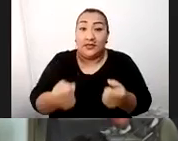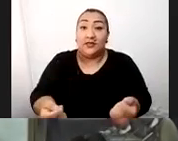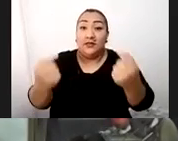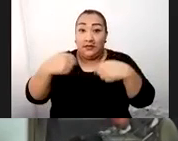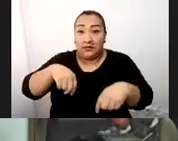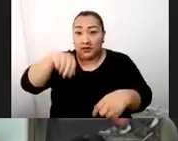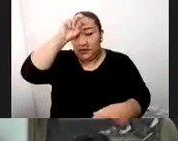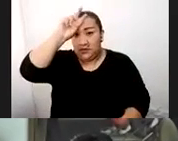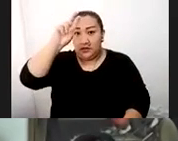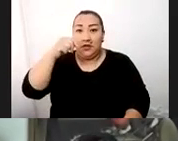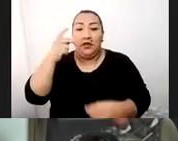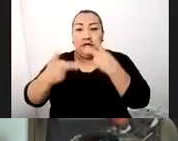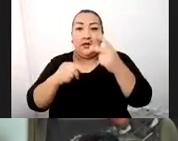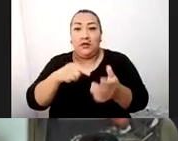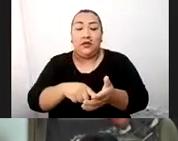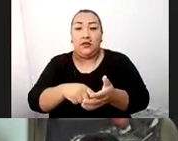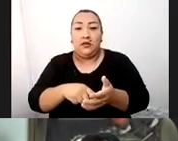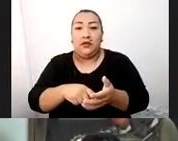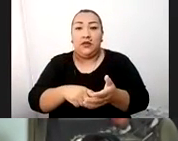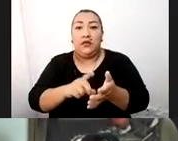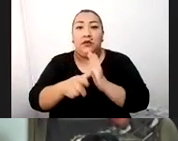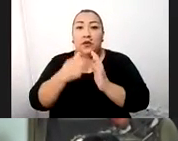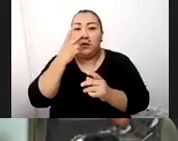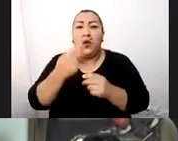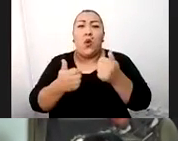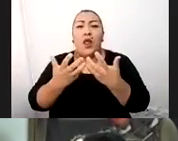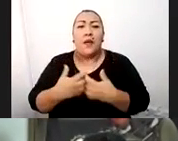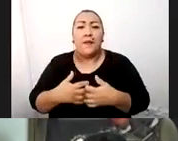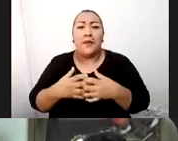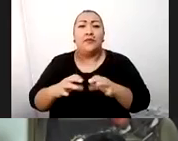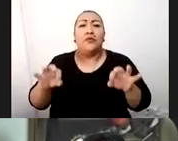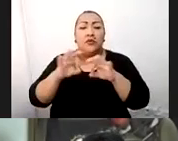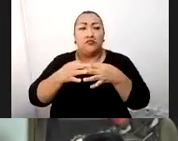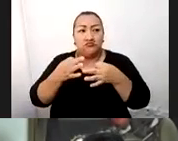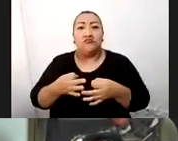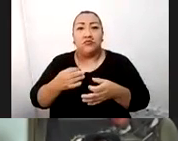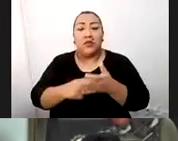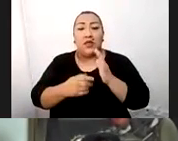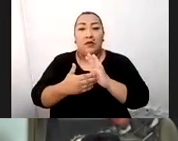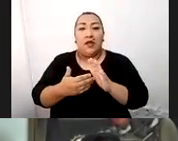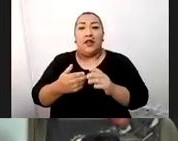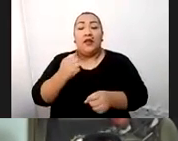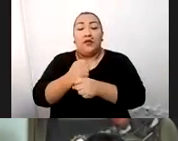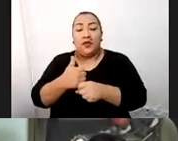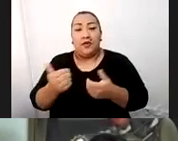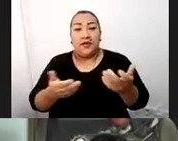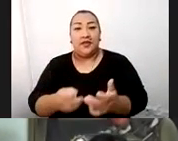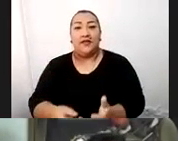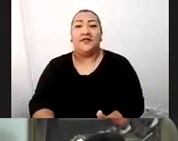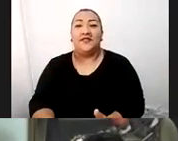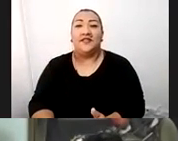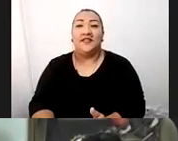y conocer cuáles son las empresas formales que van a garantizar un buen servicio. Asimismo, guías y licenciados, aquella